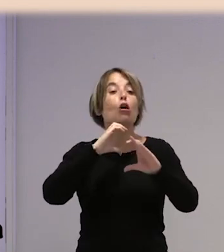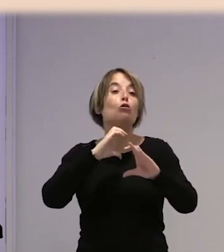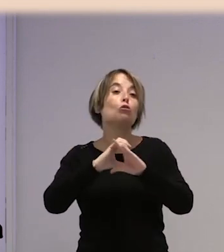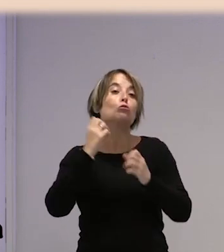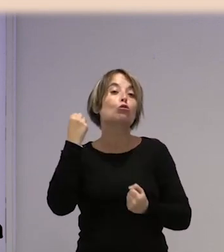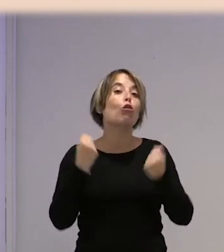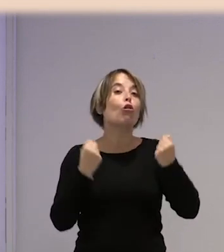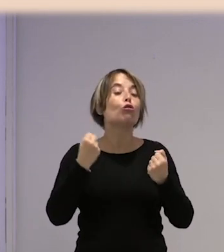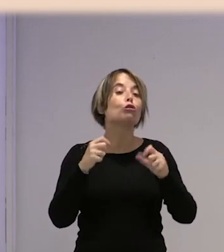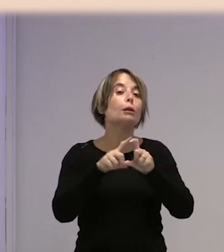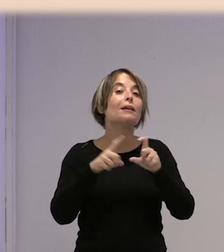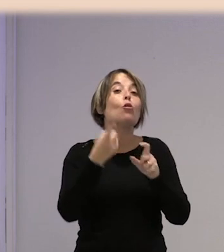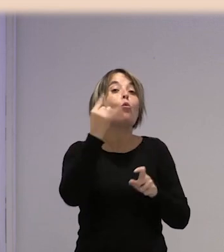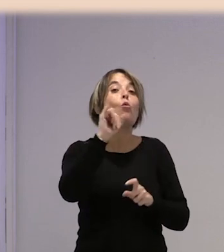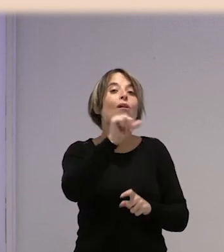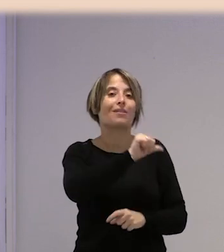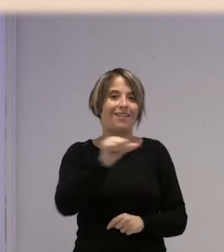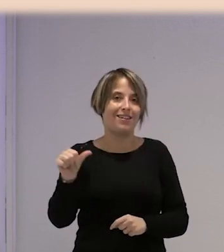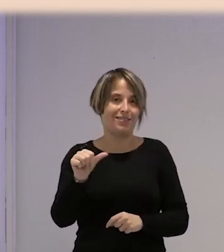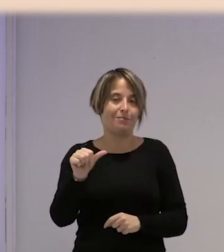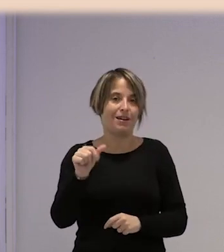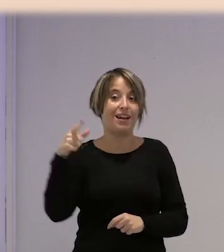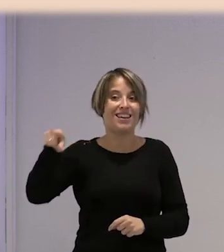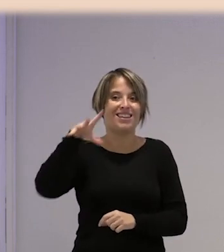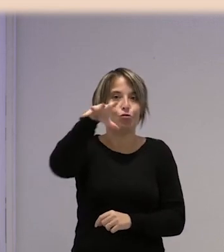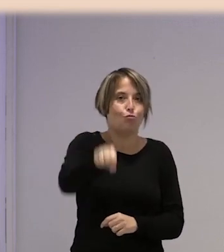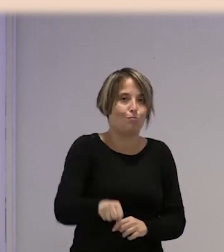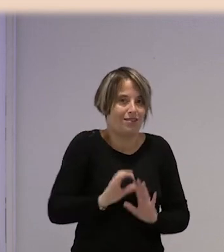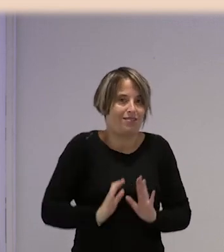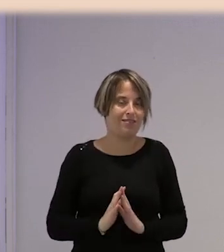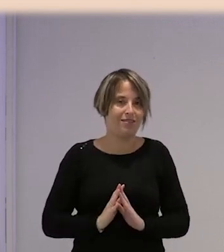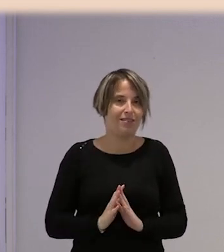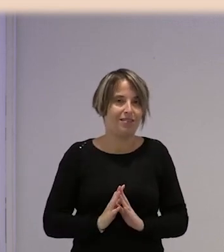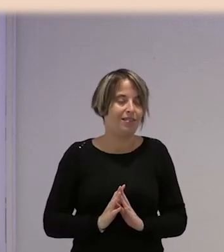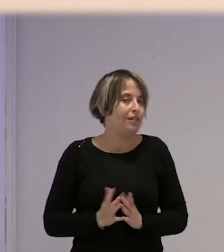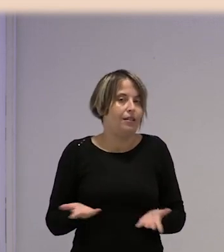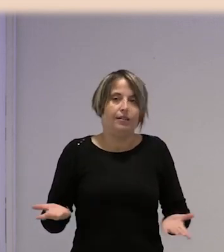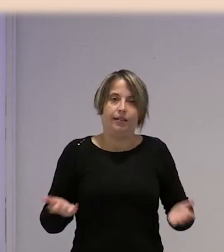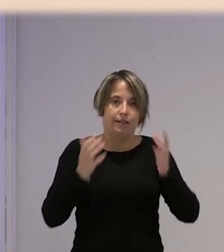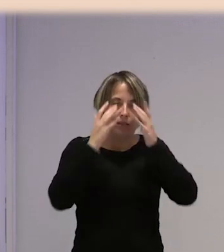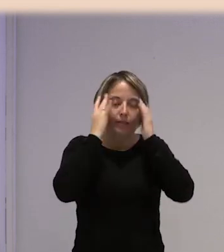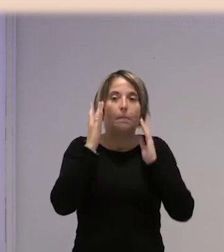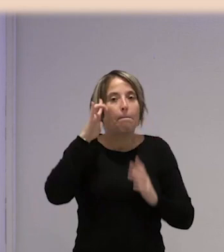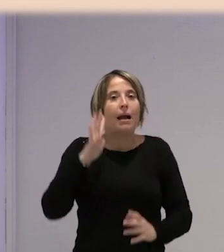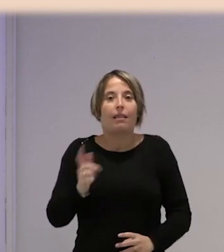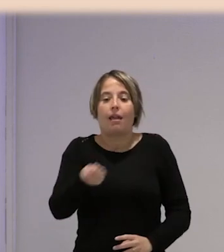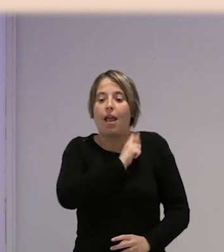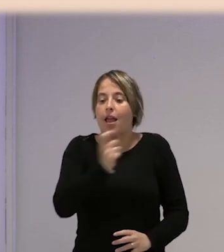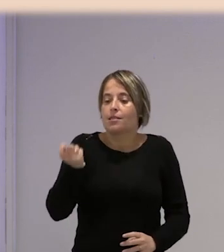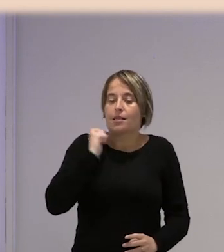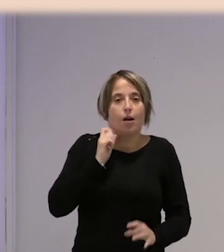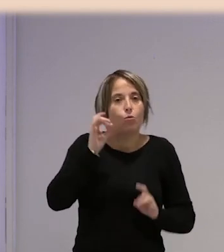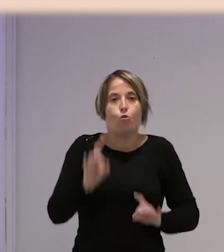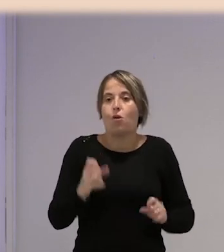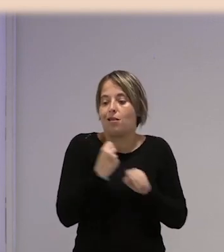coche de la empresa una vez a la semana para que vayan a comprar. O sea, que son esclavas que vienen aquí a trabajar